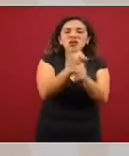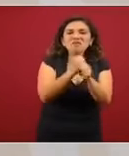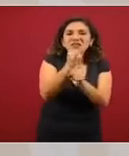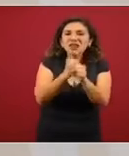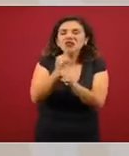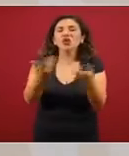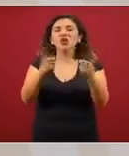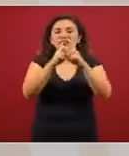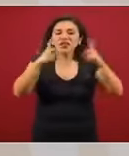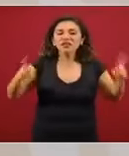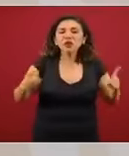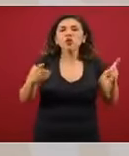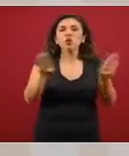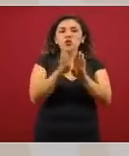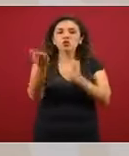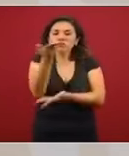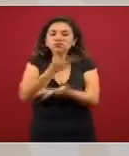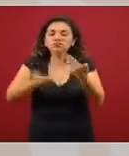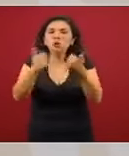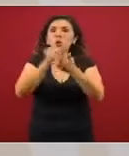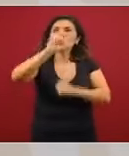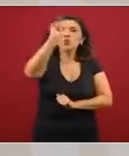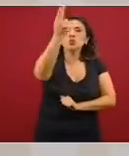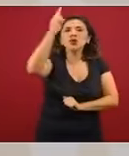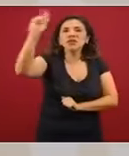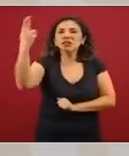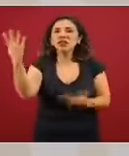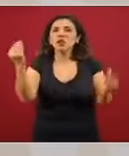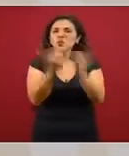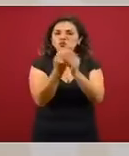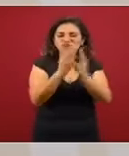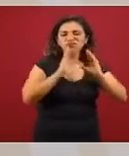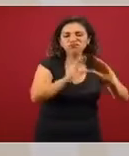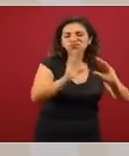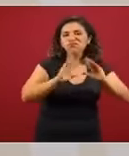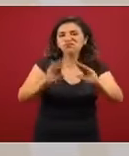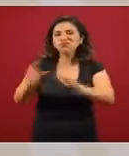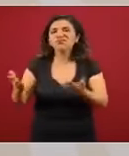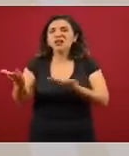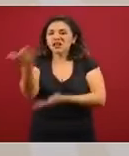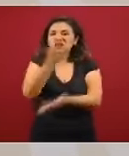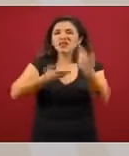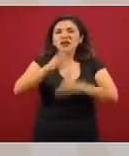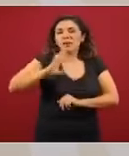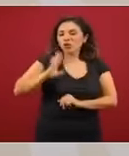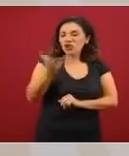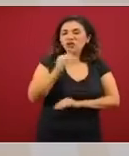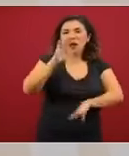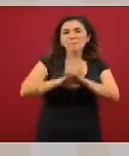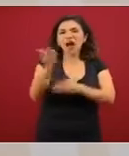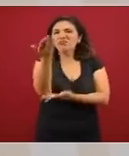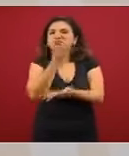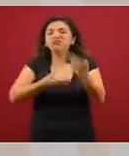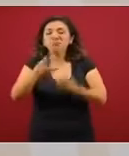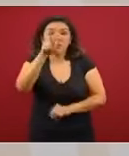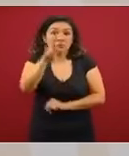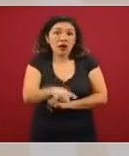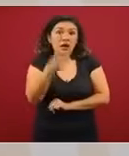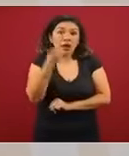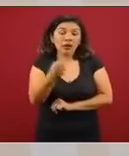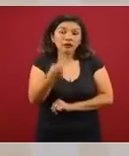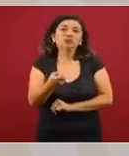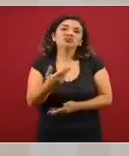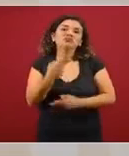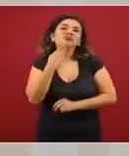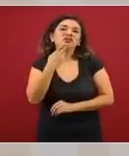el desarrollo, la relación entre las universidades, la capacitación, el intercambio de tecnología. Sin duda, es algo muy favorable